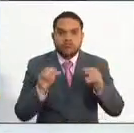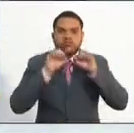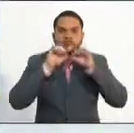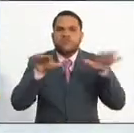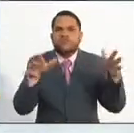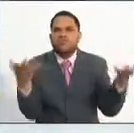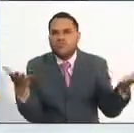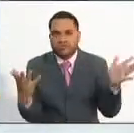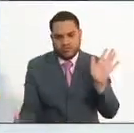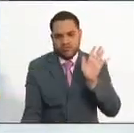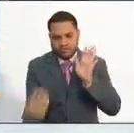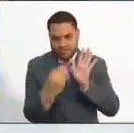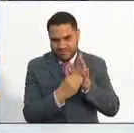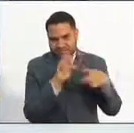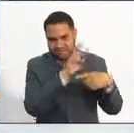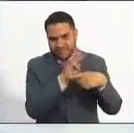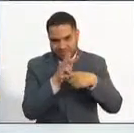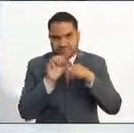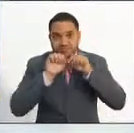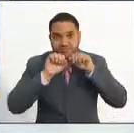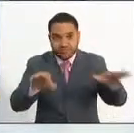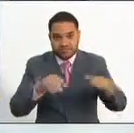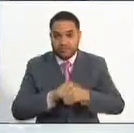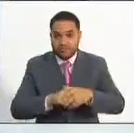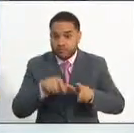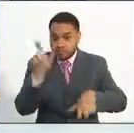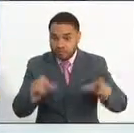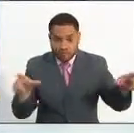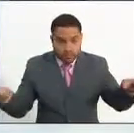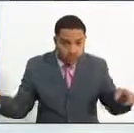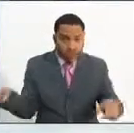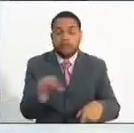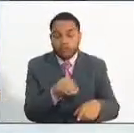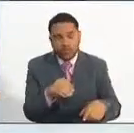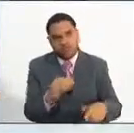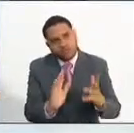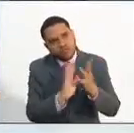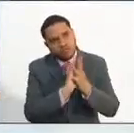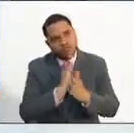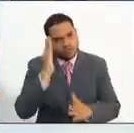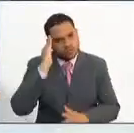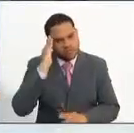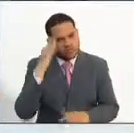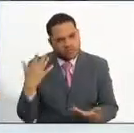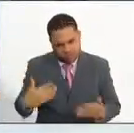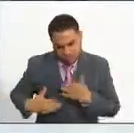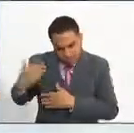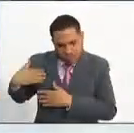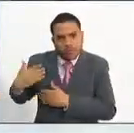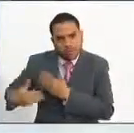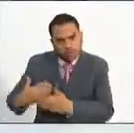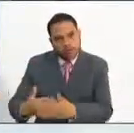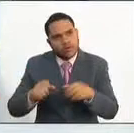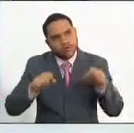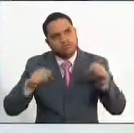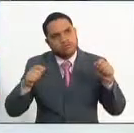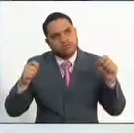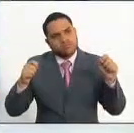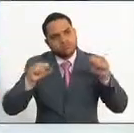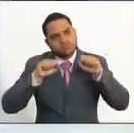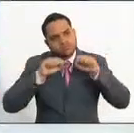través de la página web. Luego de ello, todas las personas van a tener conocimiento, porque se comienza un proceso de divulgación